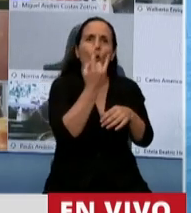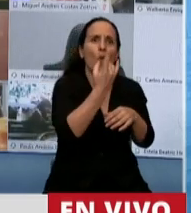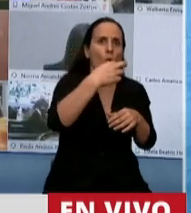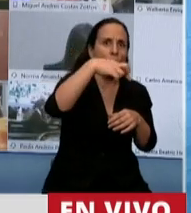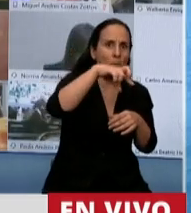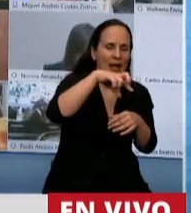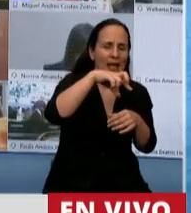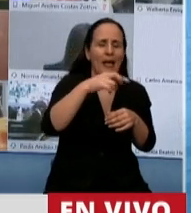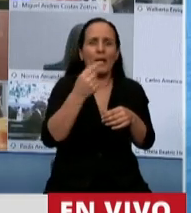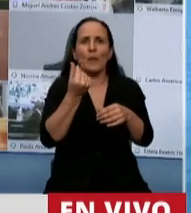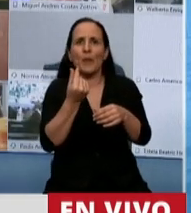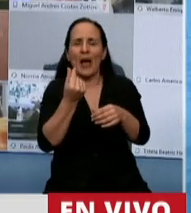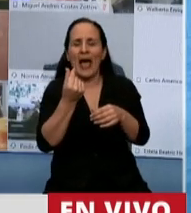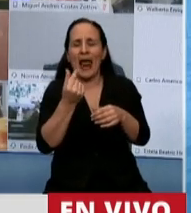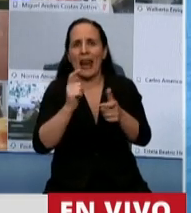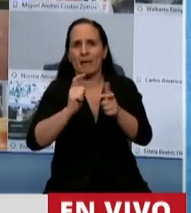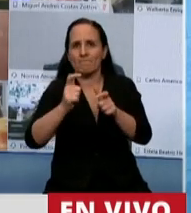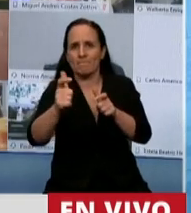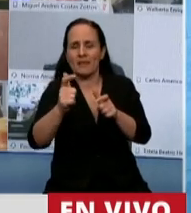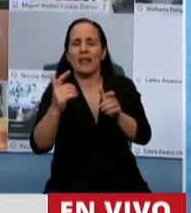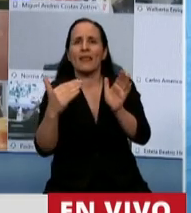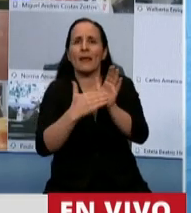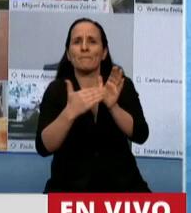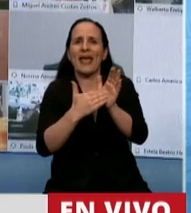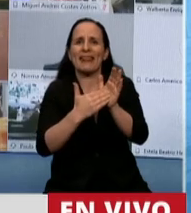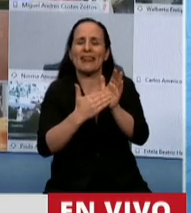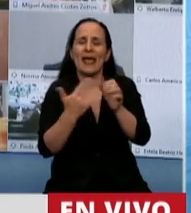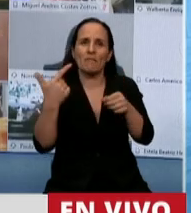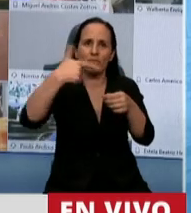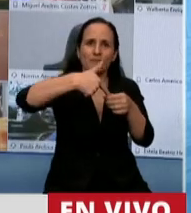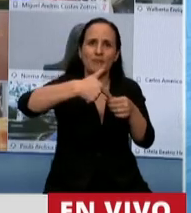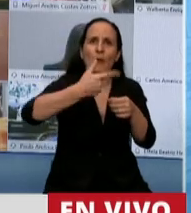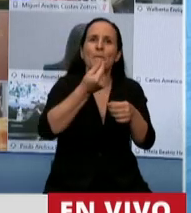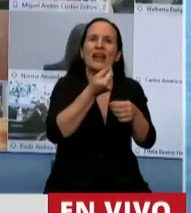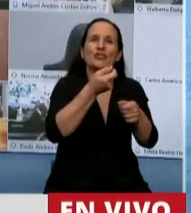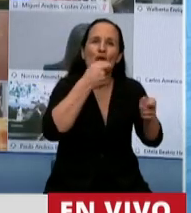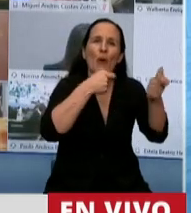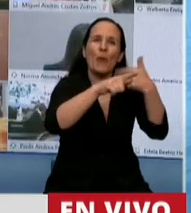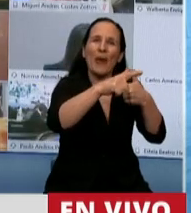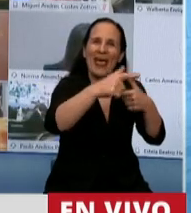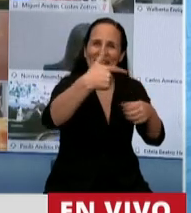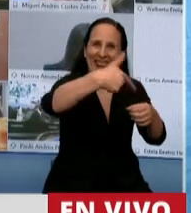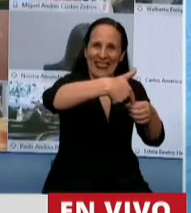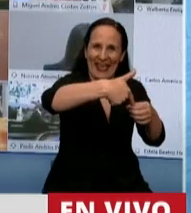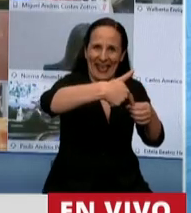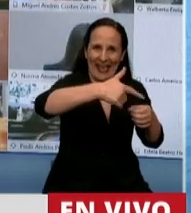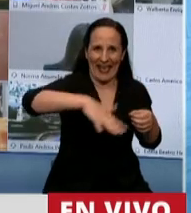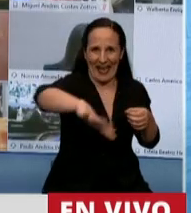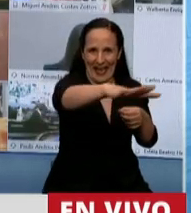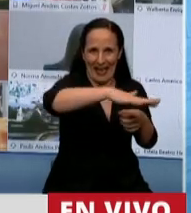semestralmente sobre la base del precio de venta final al público de gasoil grado 2